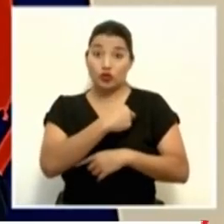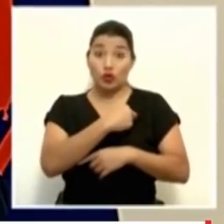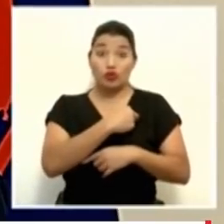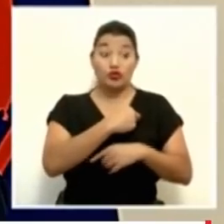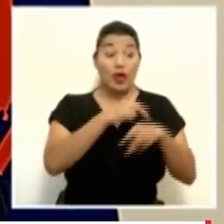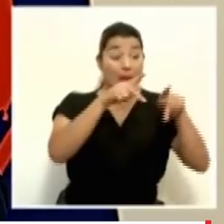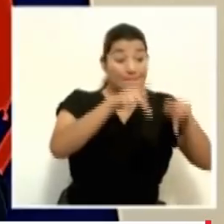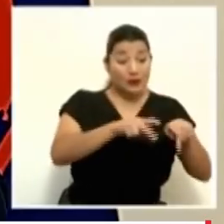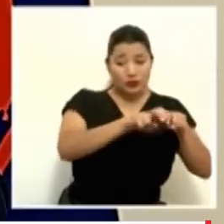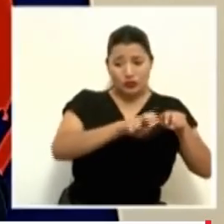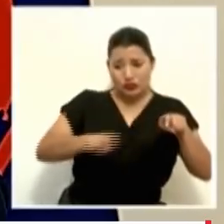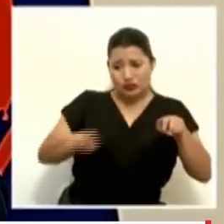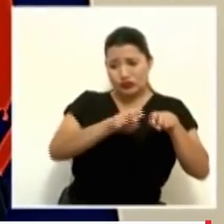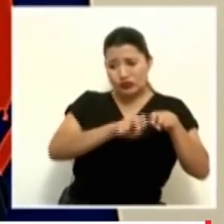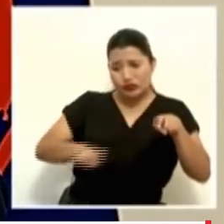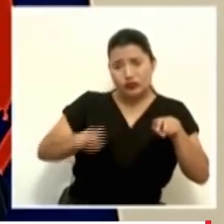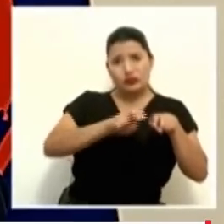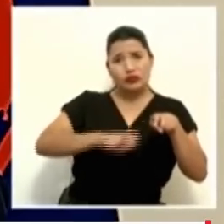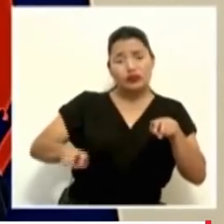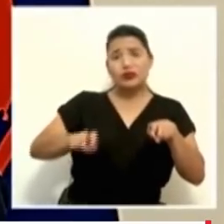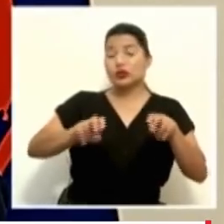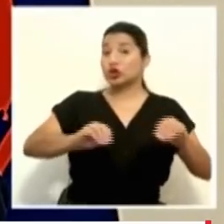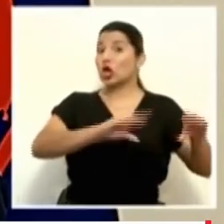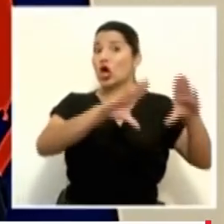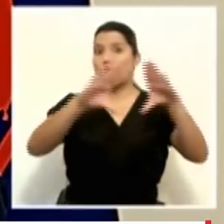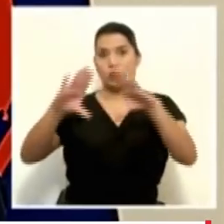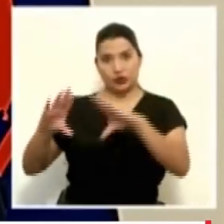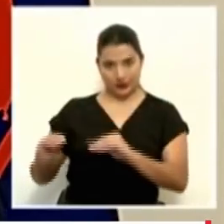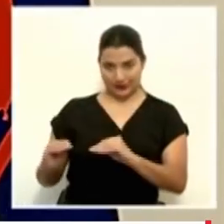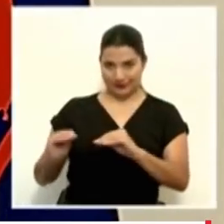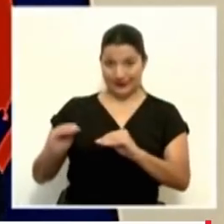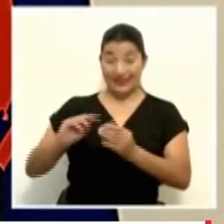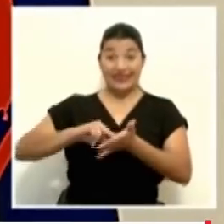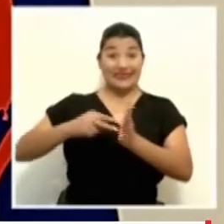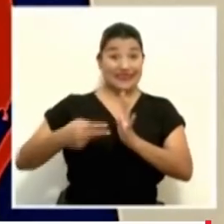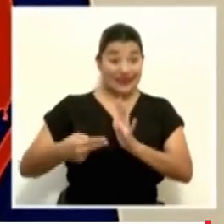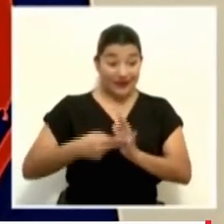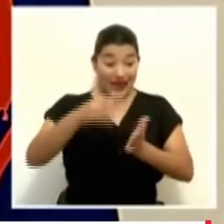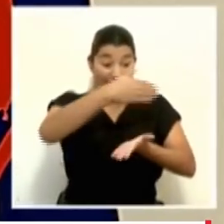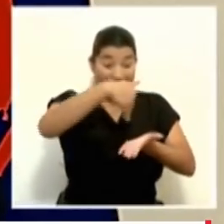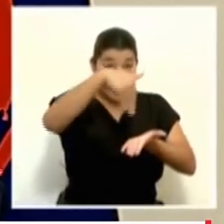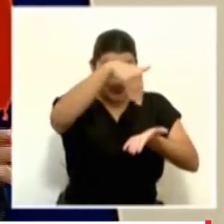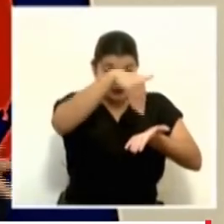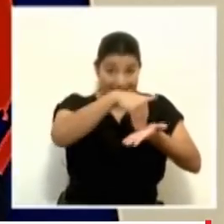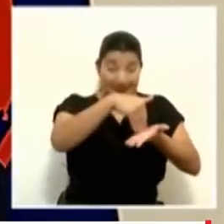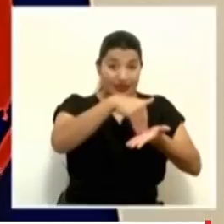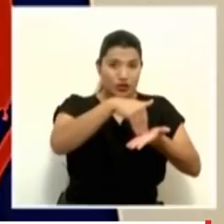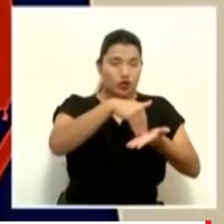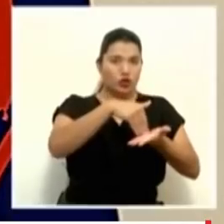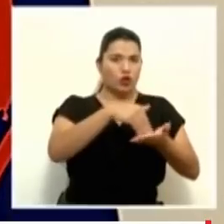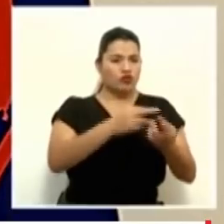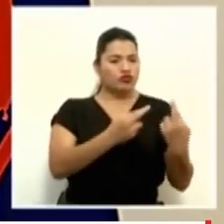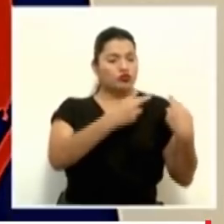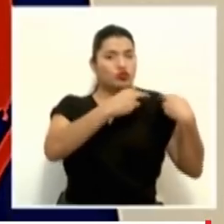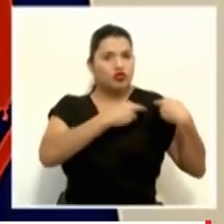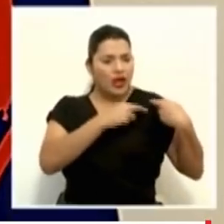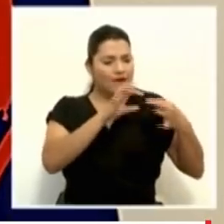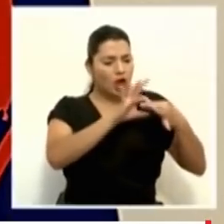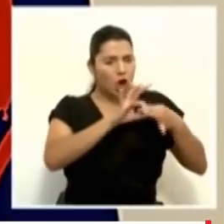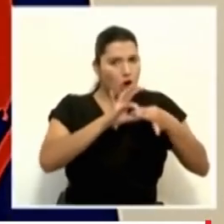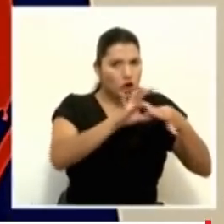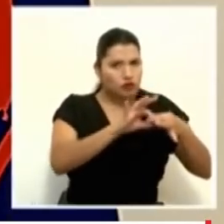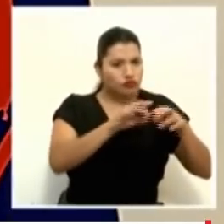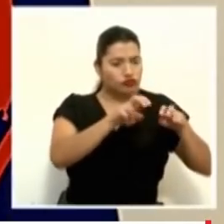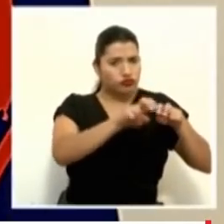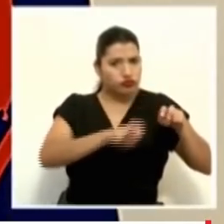pacientes 24-7. O sea, el centro de operaciones que se encarga de la coordinación de traslados con el